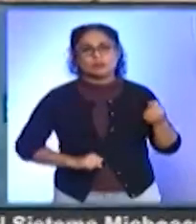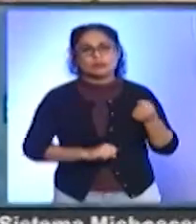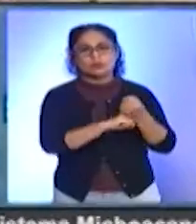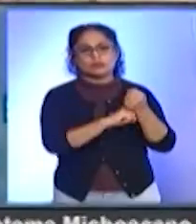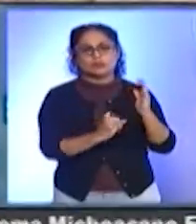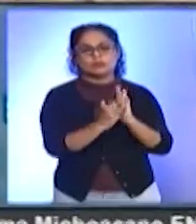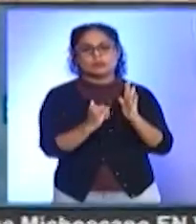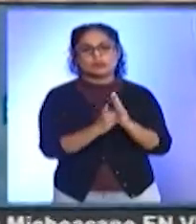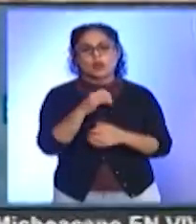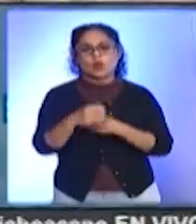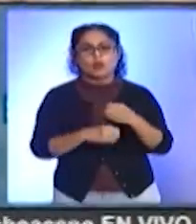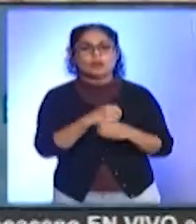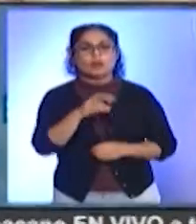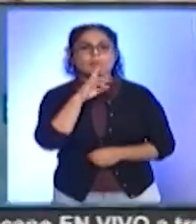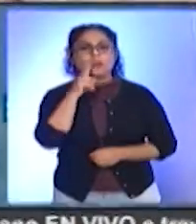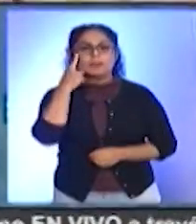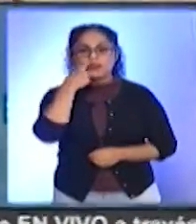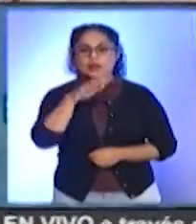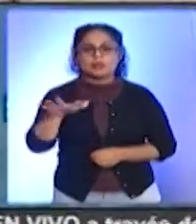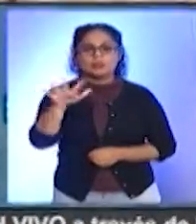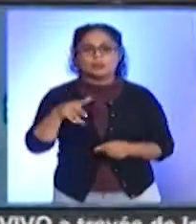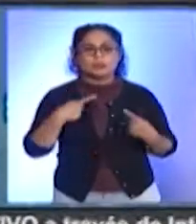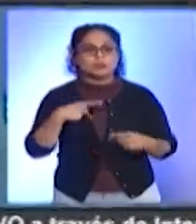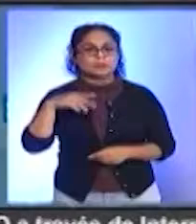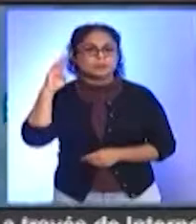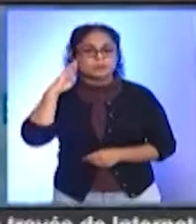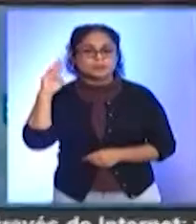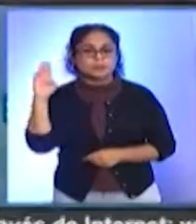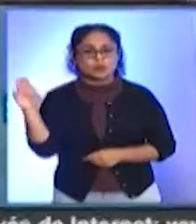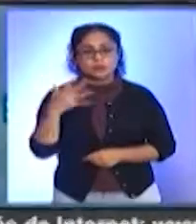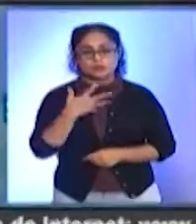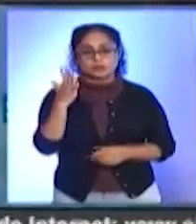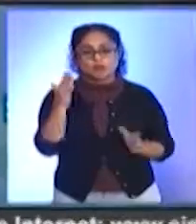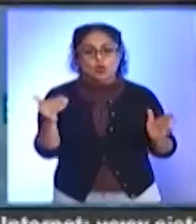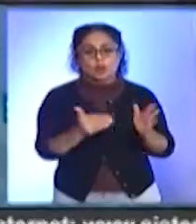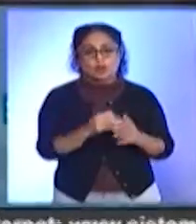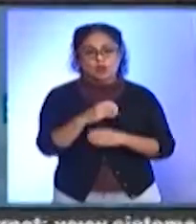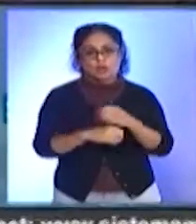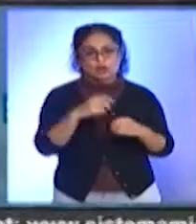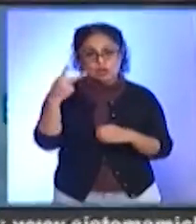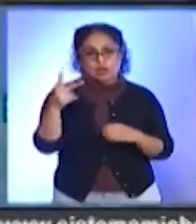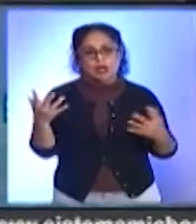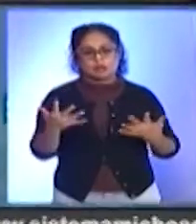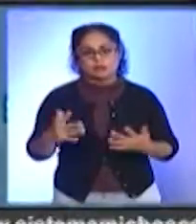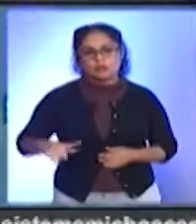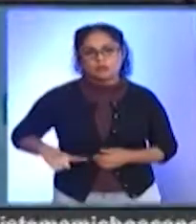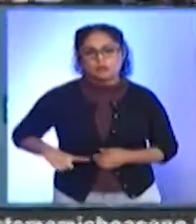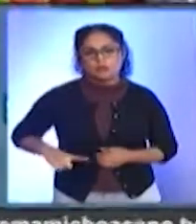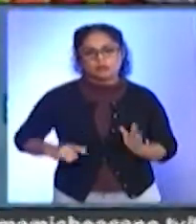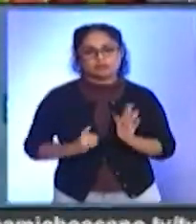construir obras que beneficien a los michoacanos, señaló, entre las 5 mil obras realizadas por su gobierno, destacó aquellas en